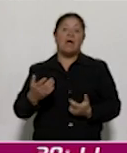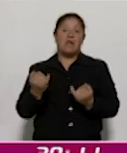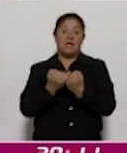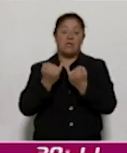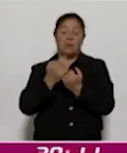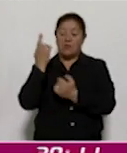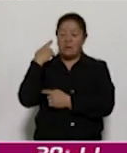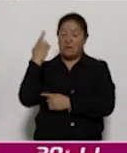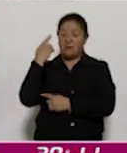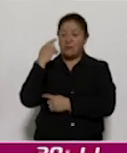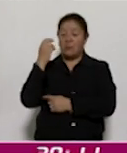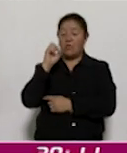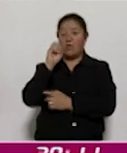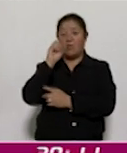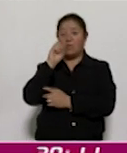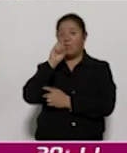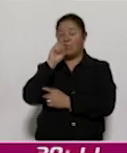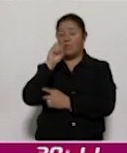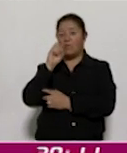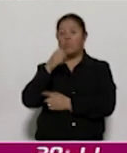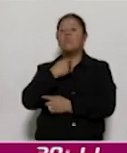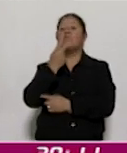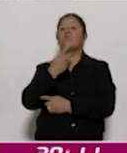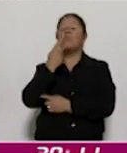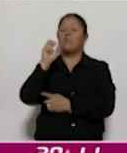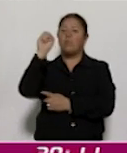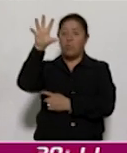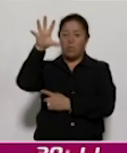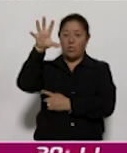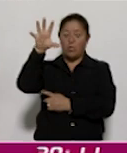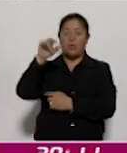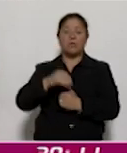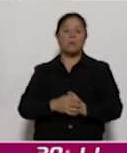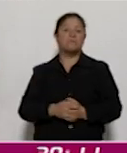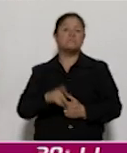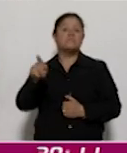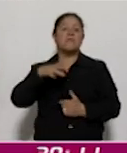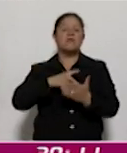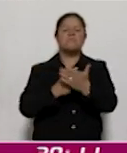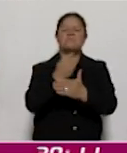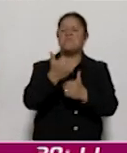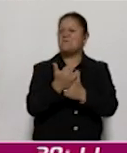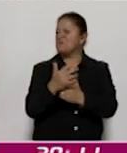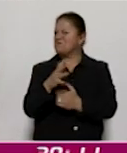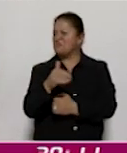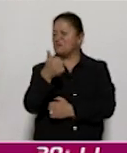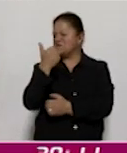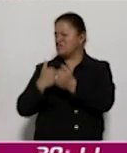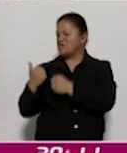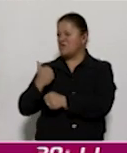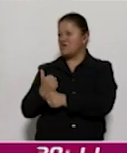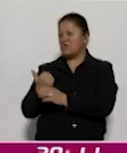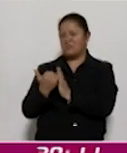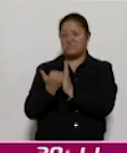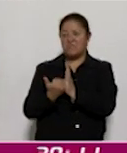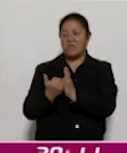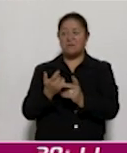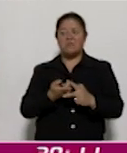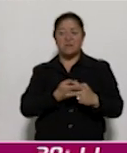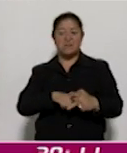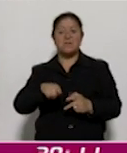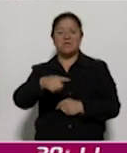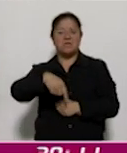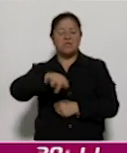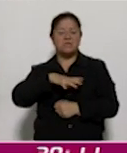un proyecto de menos de seis años que nació en el seno